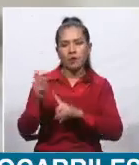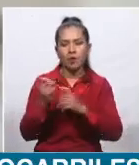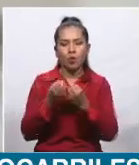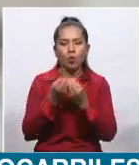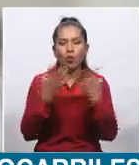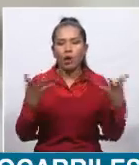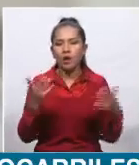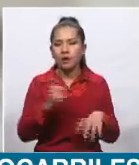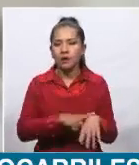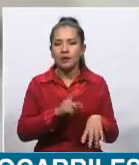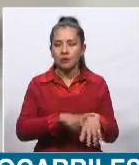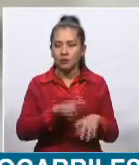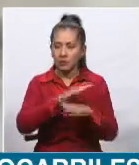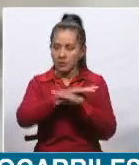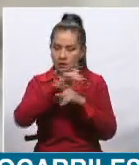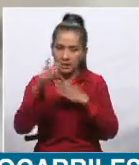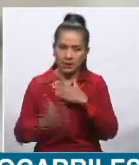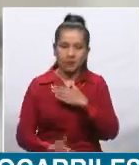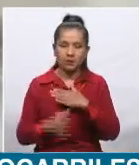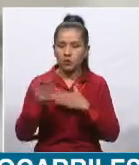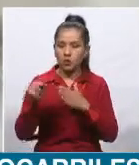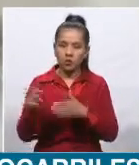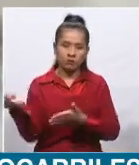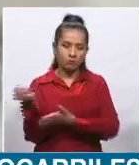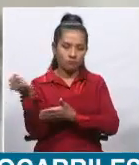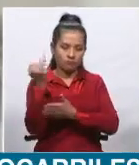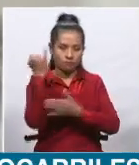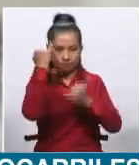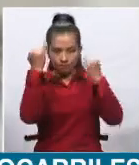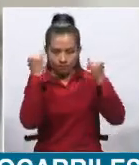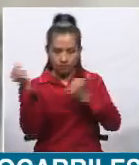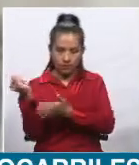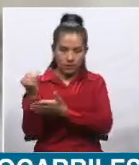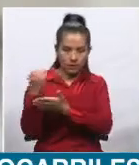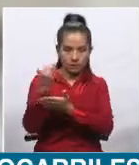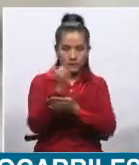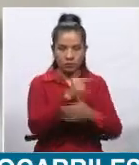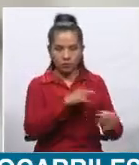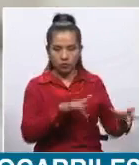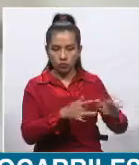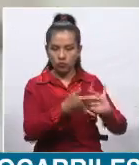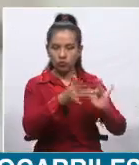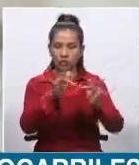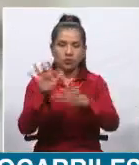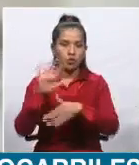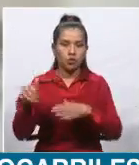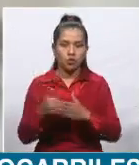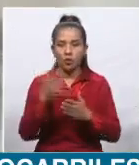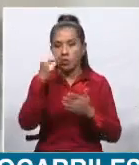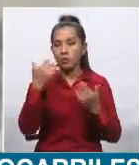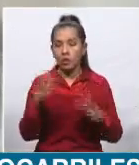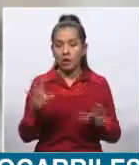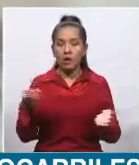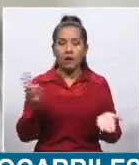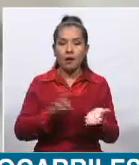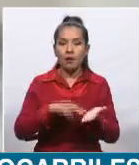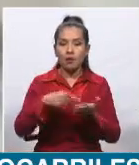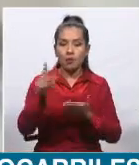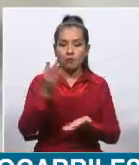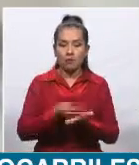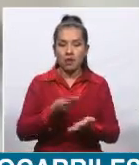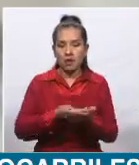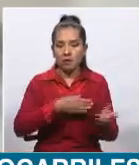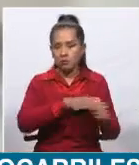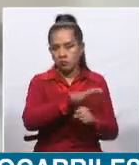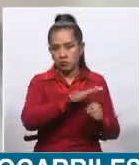estos diseños concluidos, tomando en cuenta que ya se ha aprobado el presupuesto